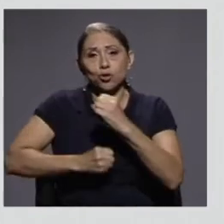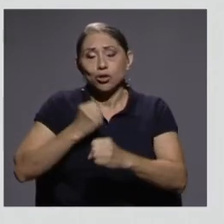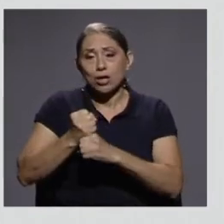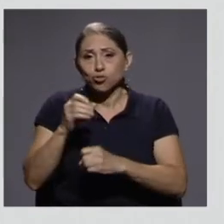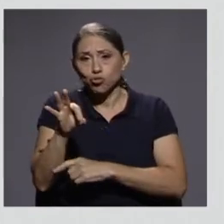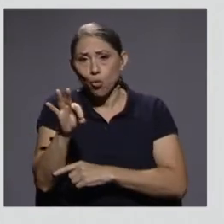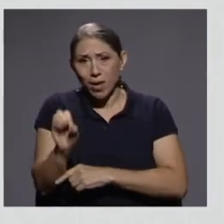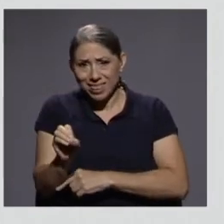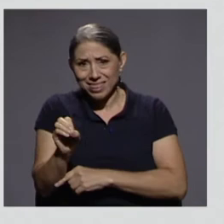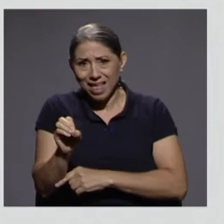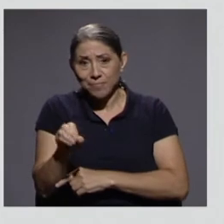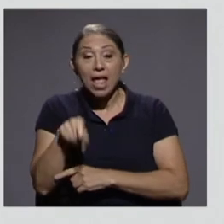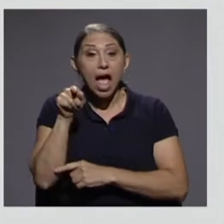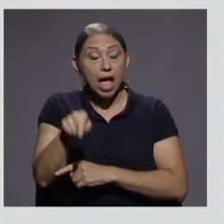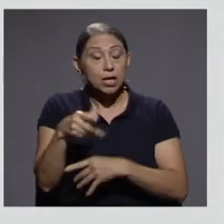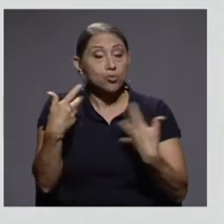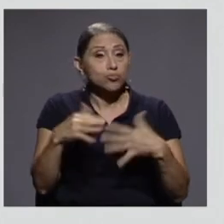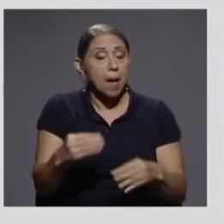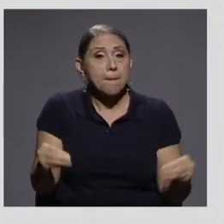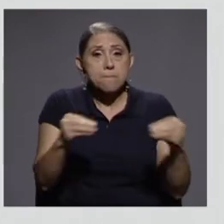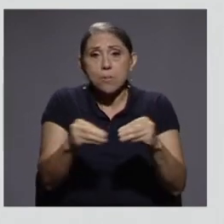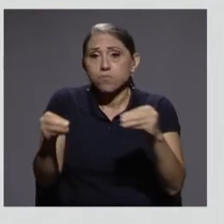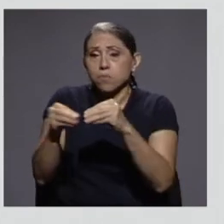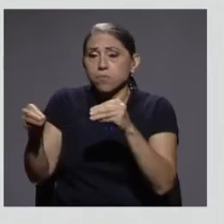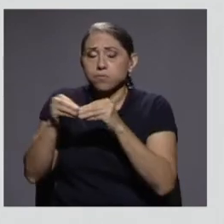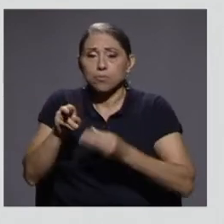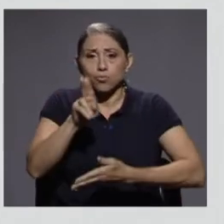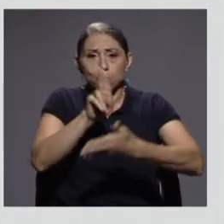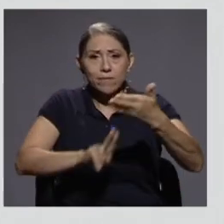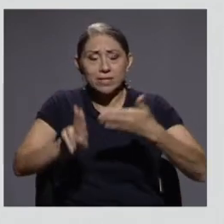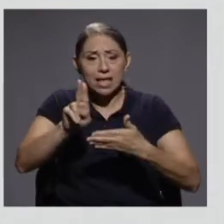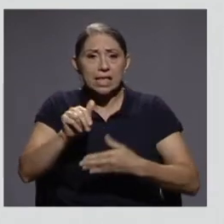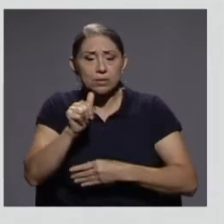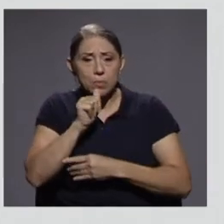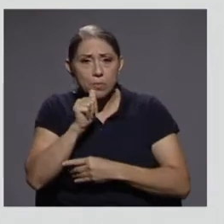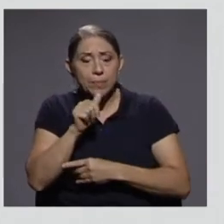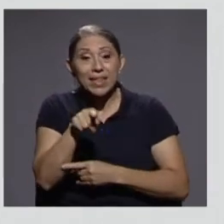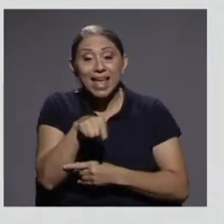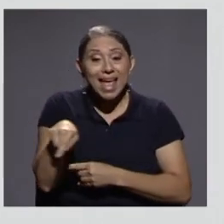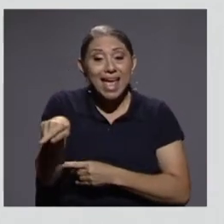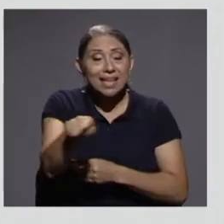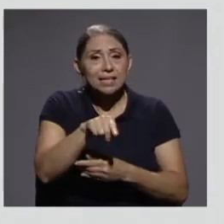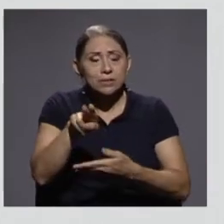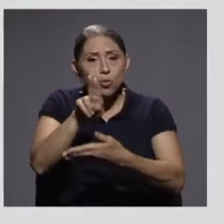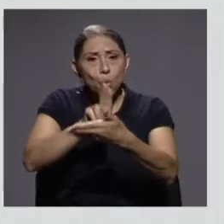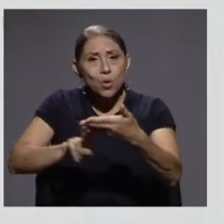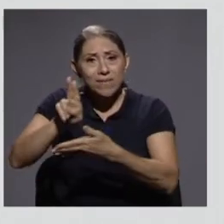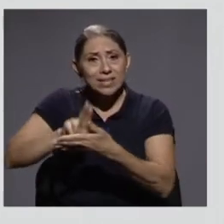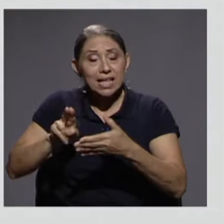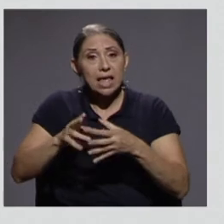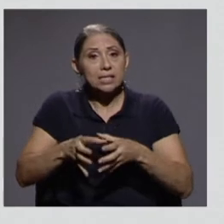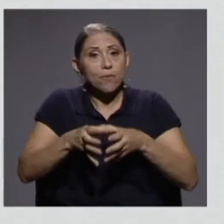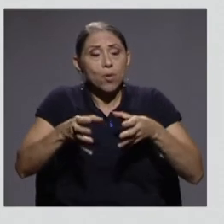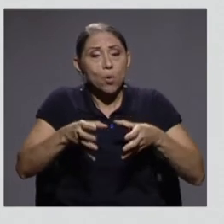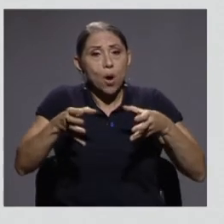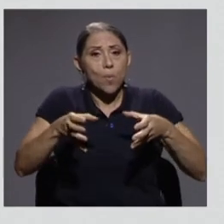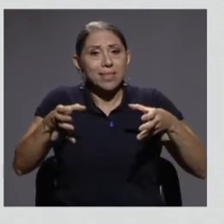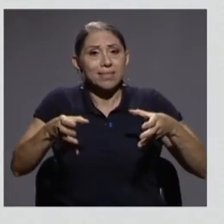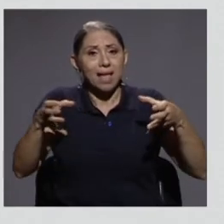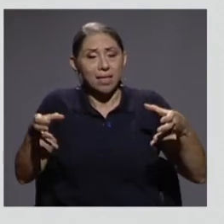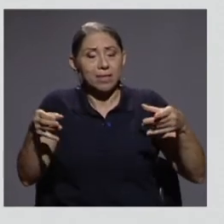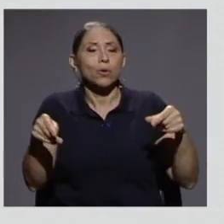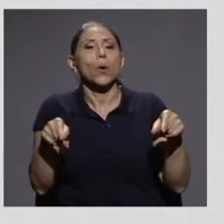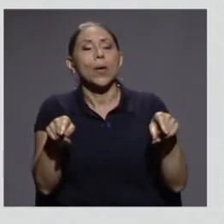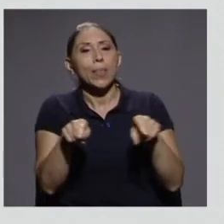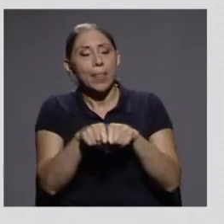cuando hubo el gran salto de creación de universidades. Y estas universidades que fueron aumentando en número, fueron